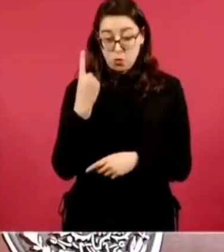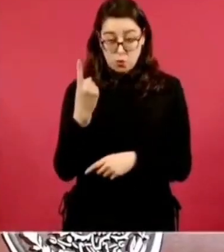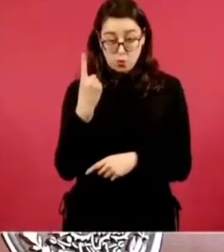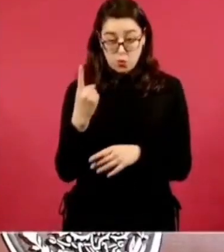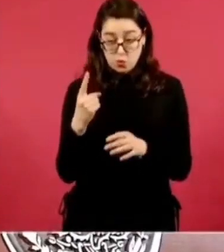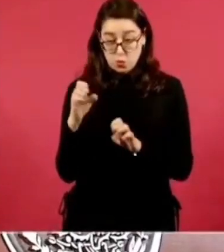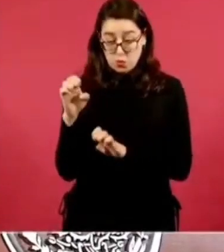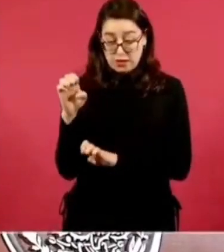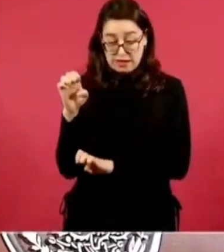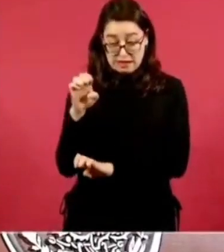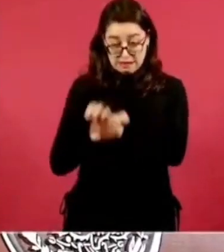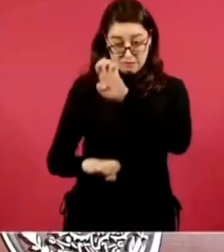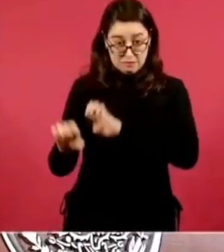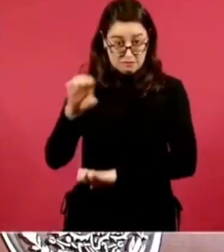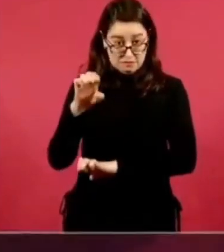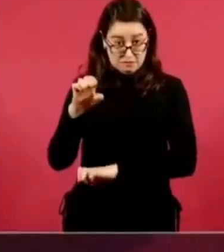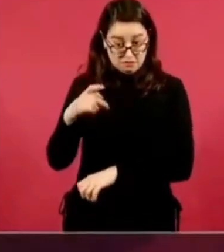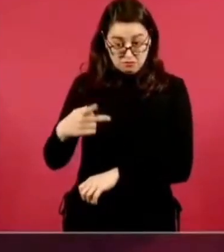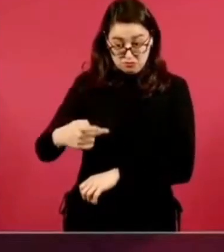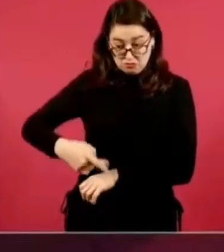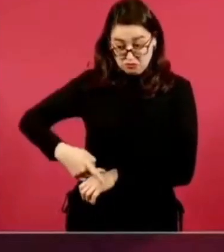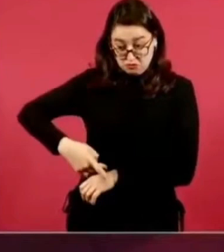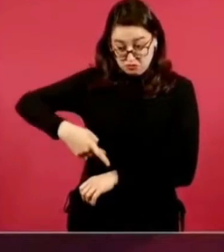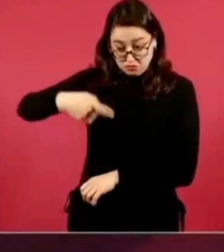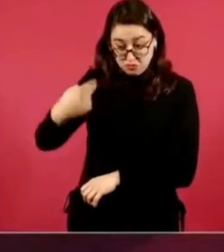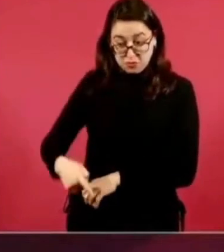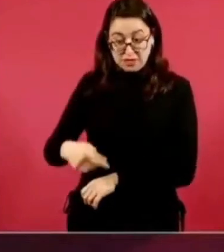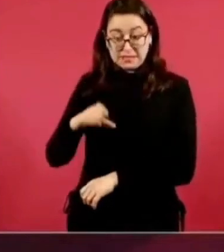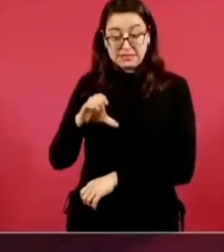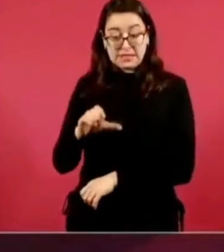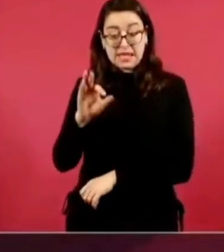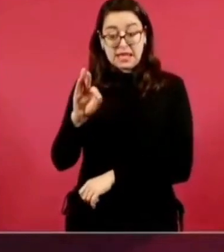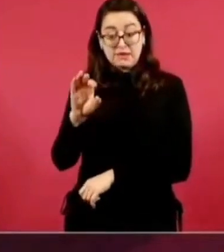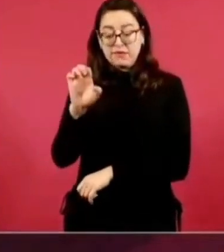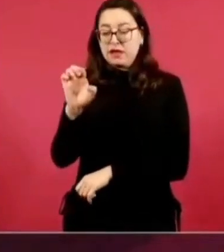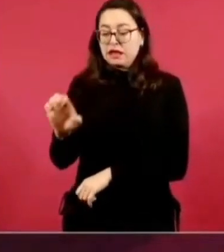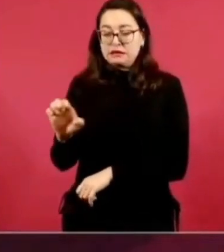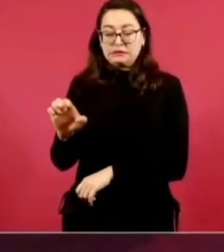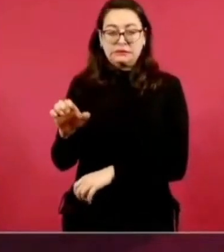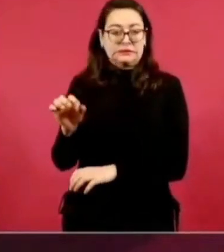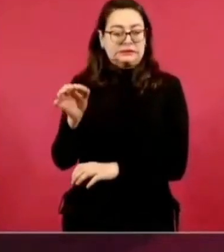importantísima como la Comisión Federal de Electricidad.